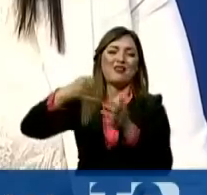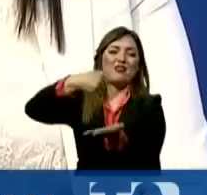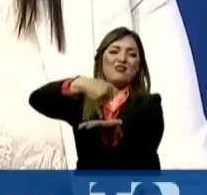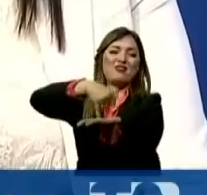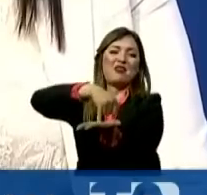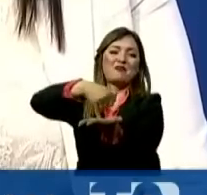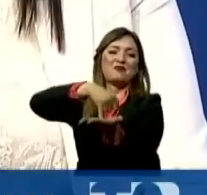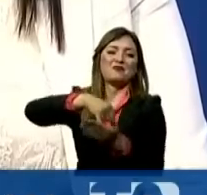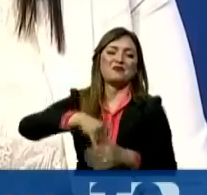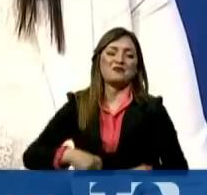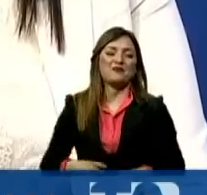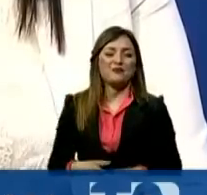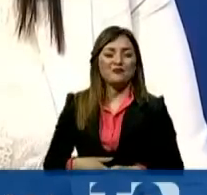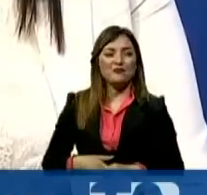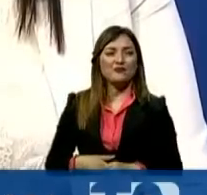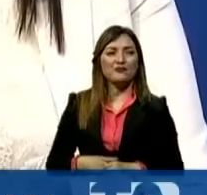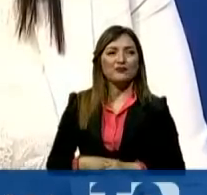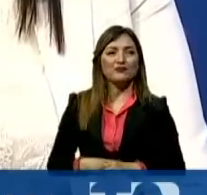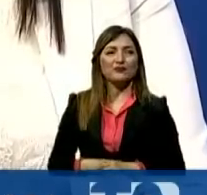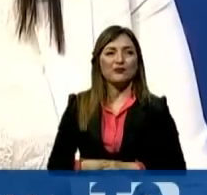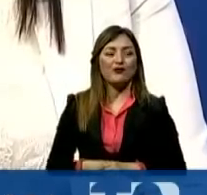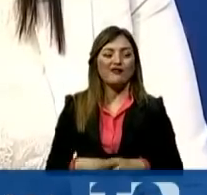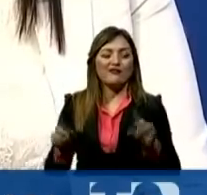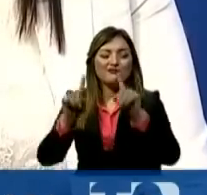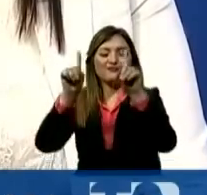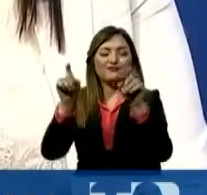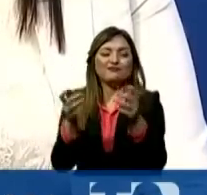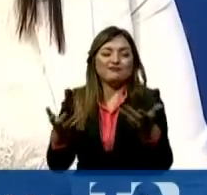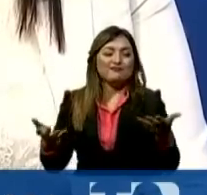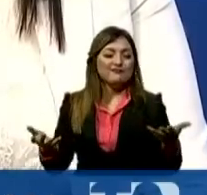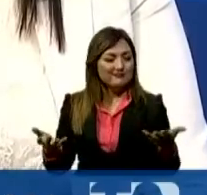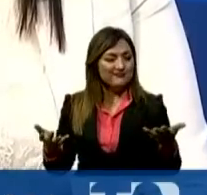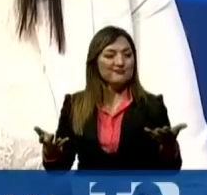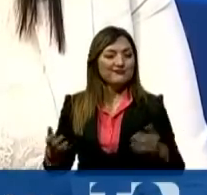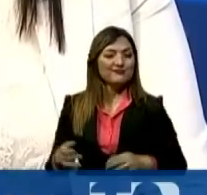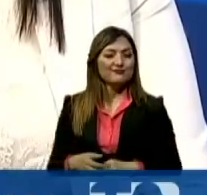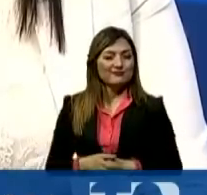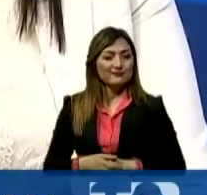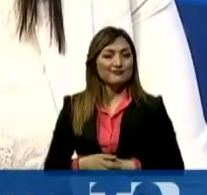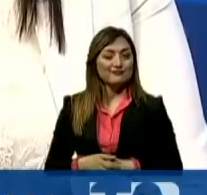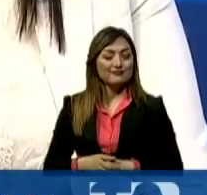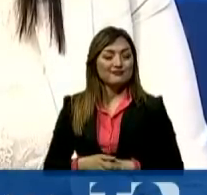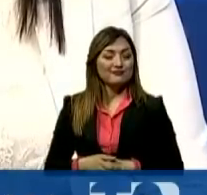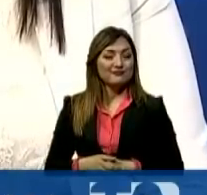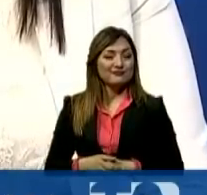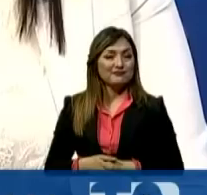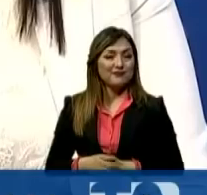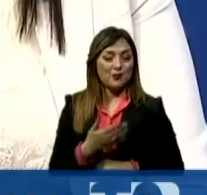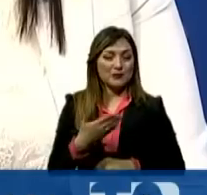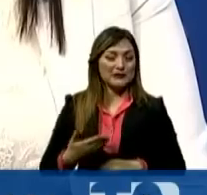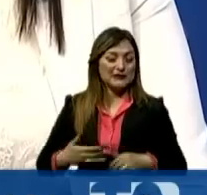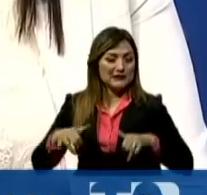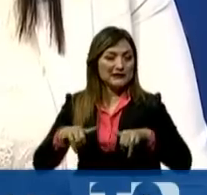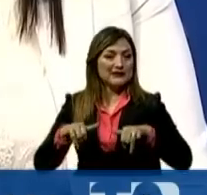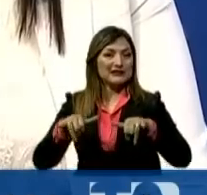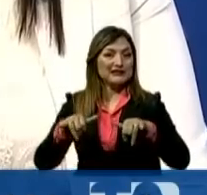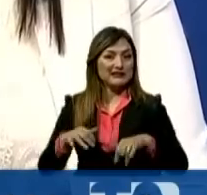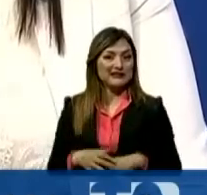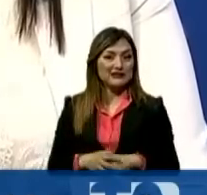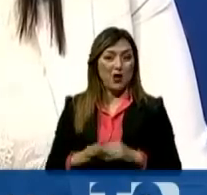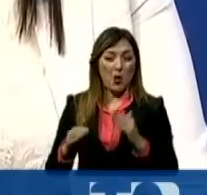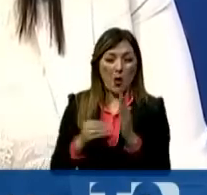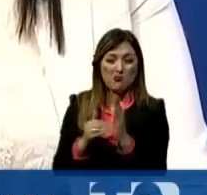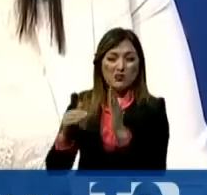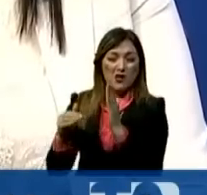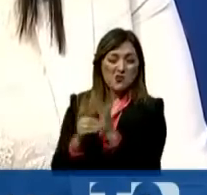también lleva a ser la pregunta de cómo se pinta el resto de su presidencia cuando tiene tanta oposición al